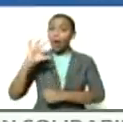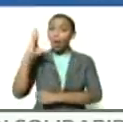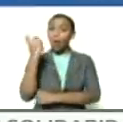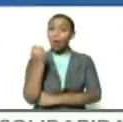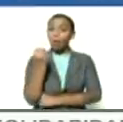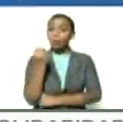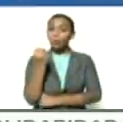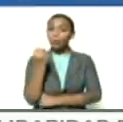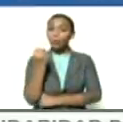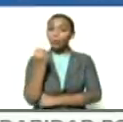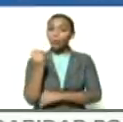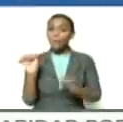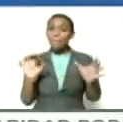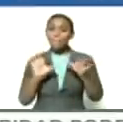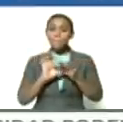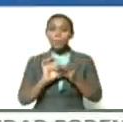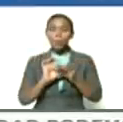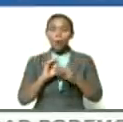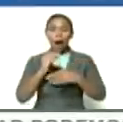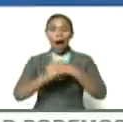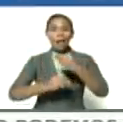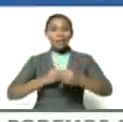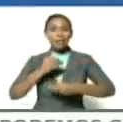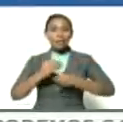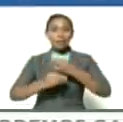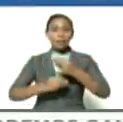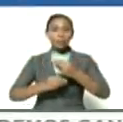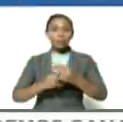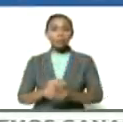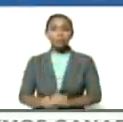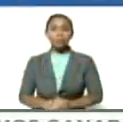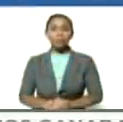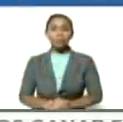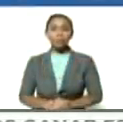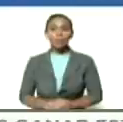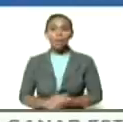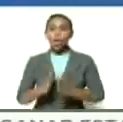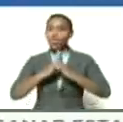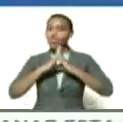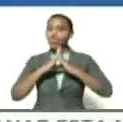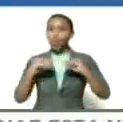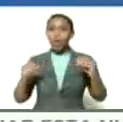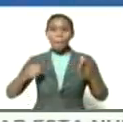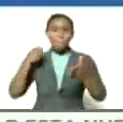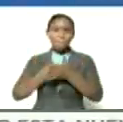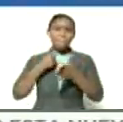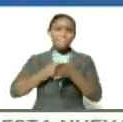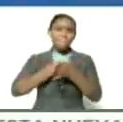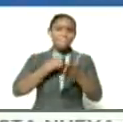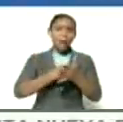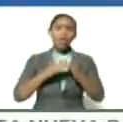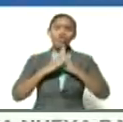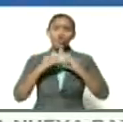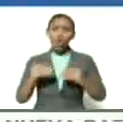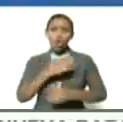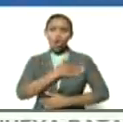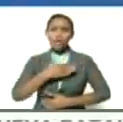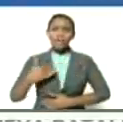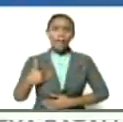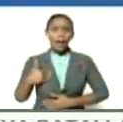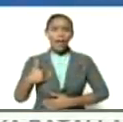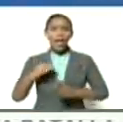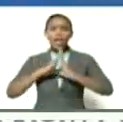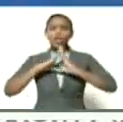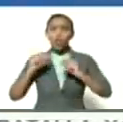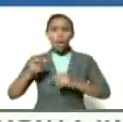unir e ilvanar todas las luchas todos los anhelos y